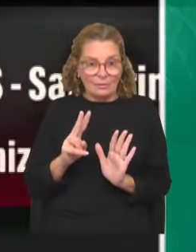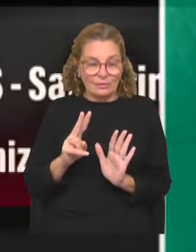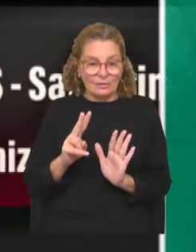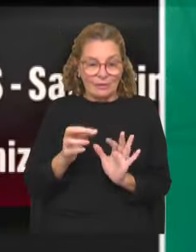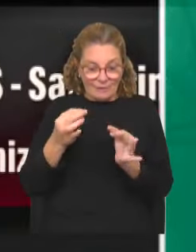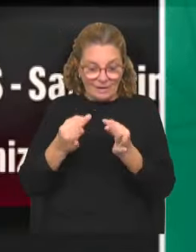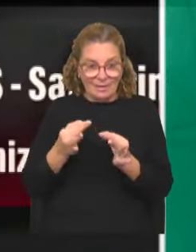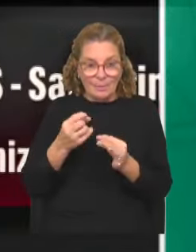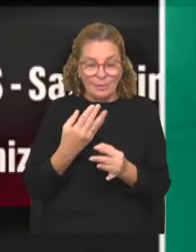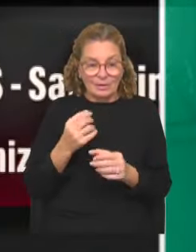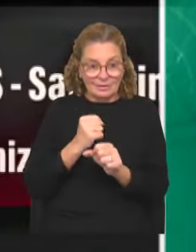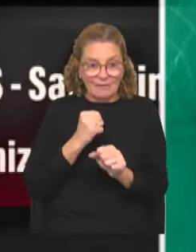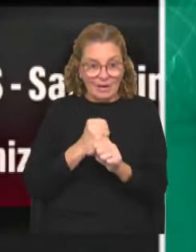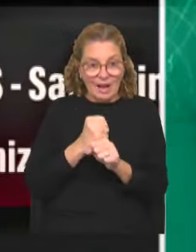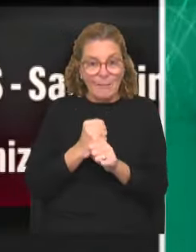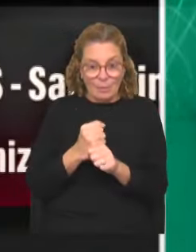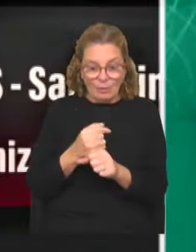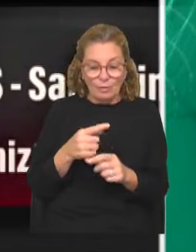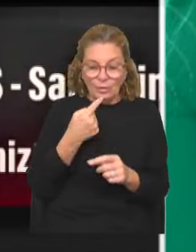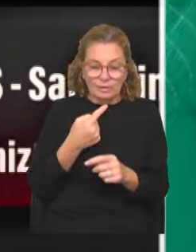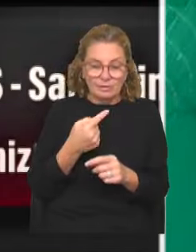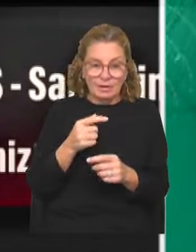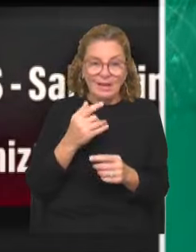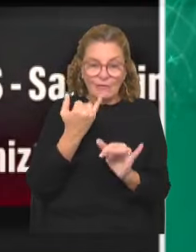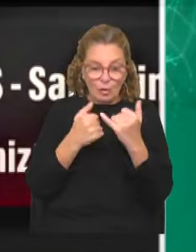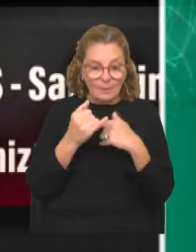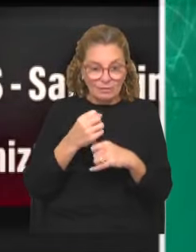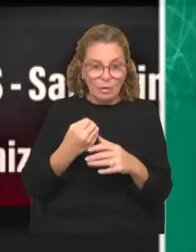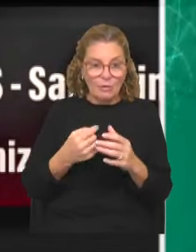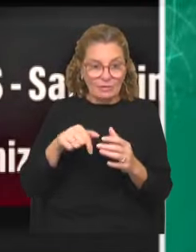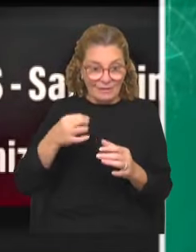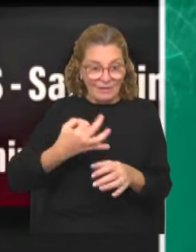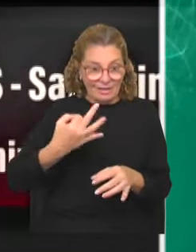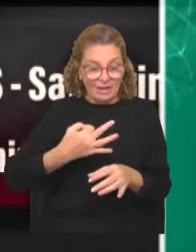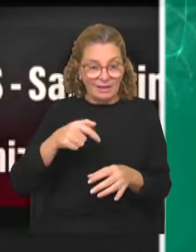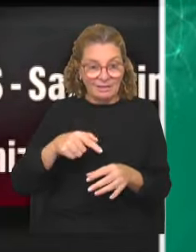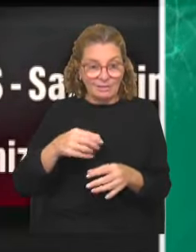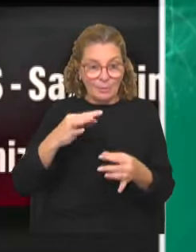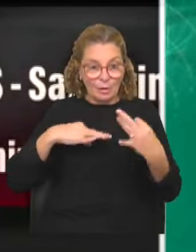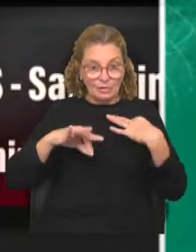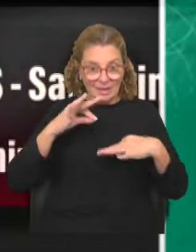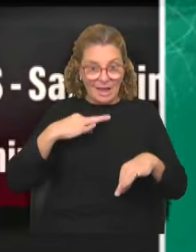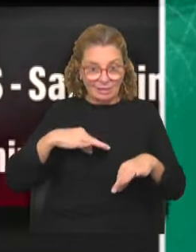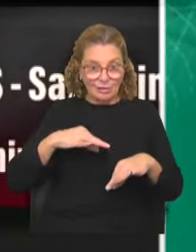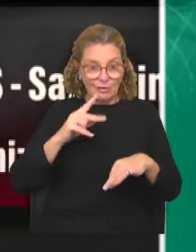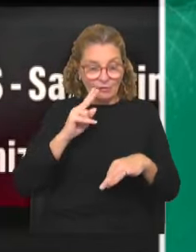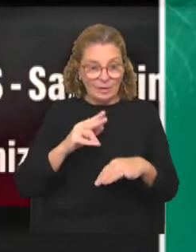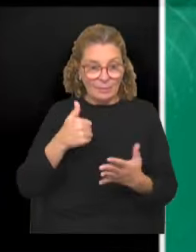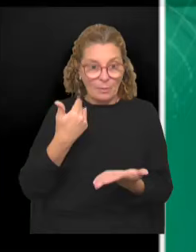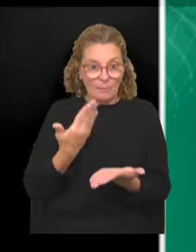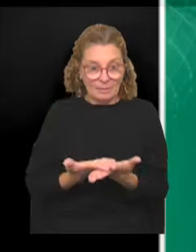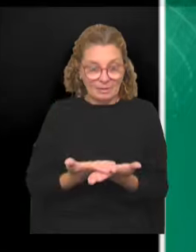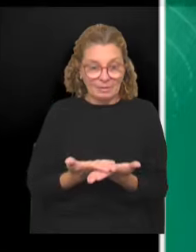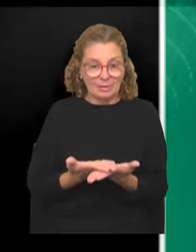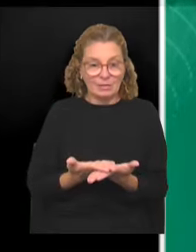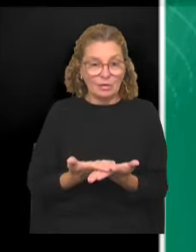real, porque sí trabajamos con materiales reales, pero es un cuadro que en su estilo es teatro postdramático. presentación